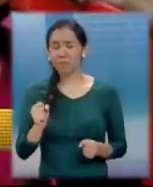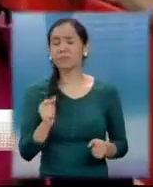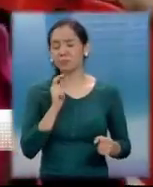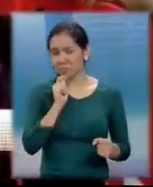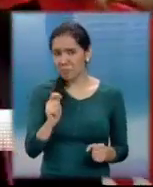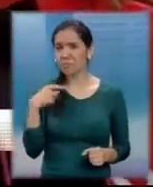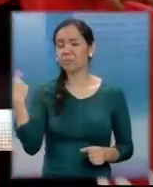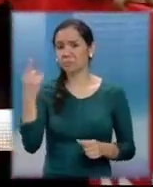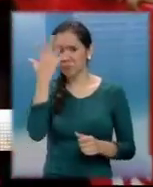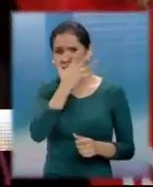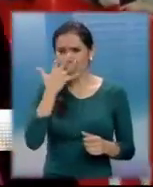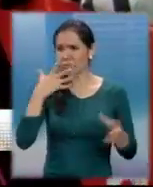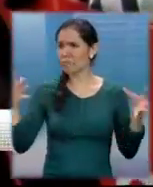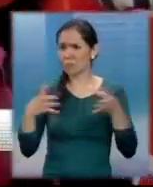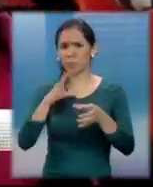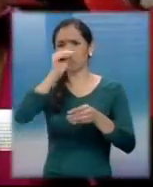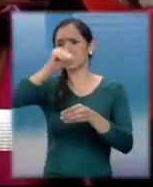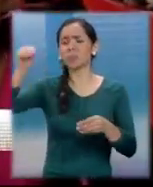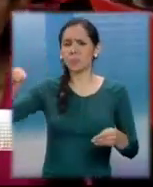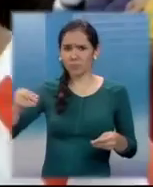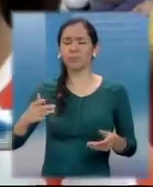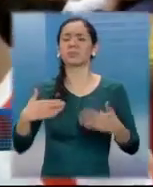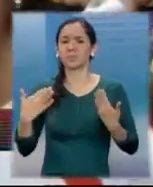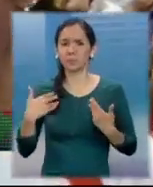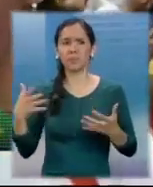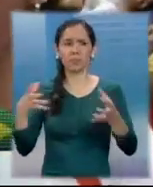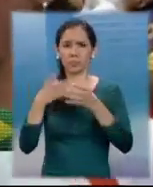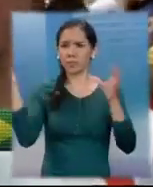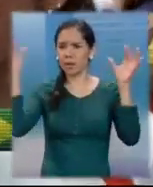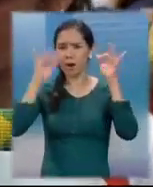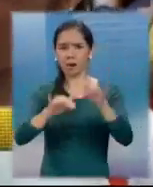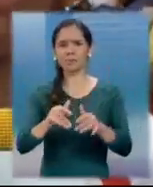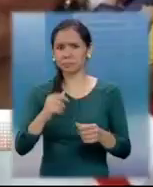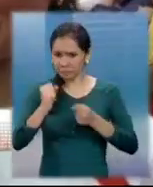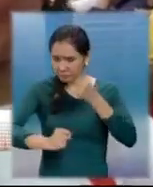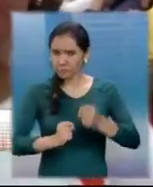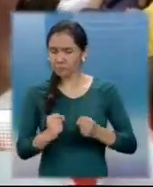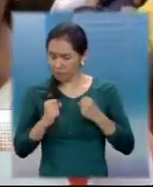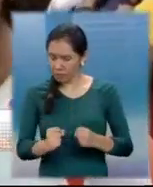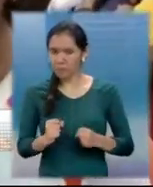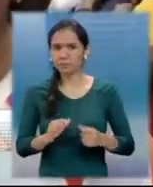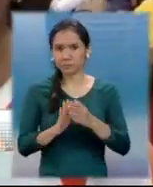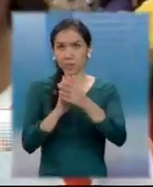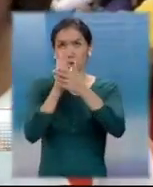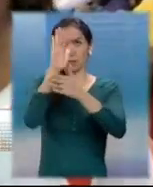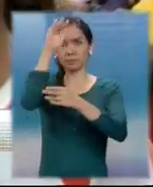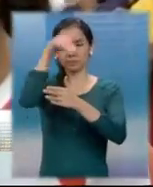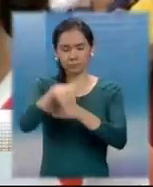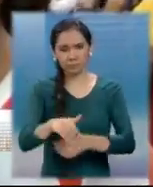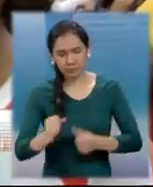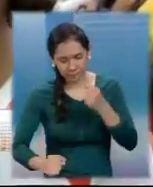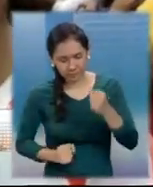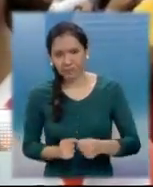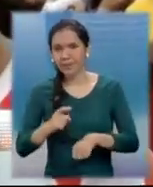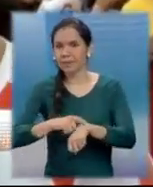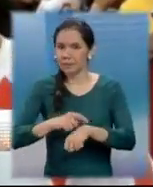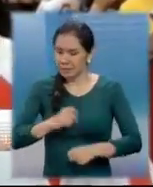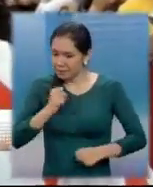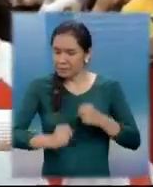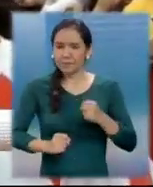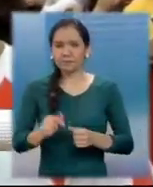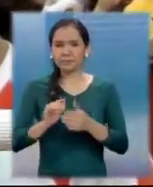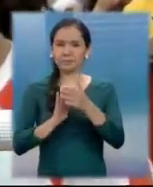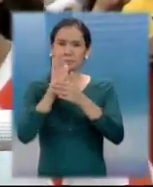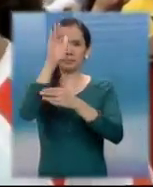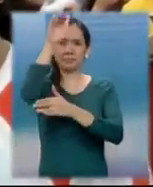una competencia muy fuerte que se tomó ahora. Cuesta Blanca fue una subida muy dura, sufrí bastante ahí. Creo que ahí perdí un poco el tiempo, quería que sepa la